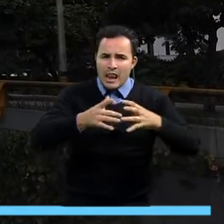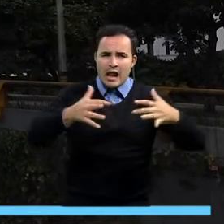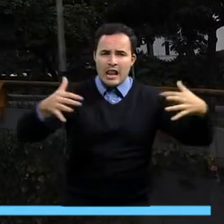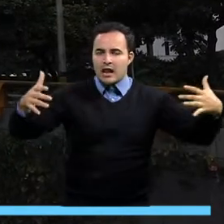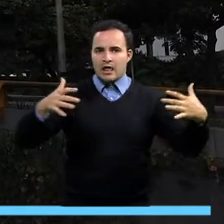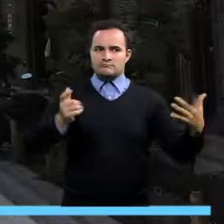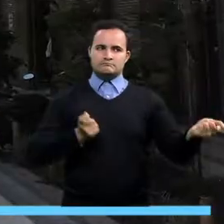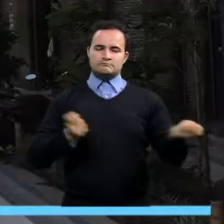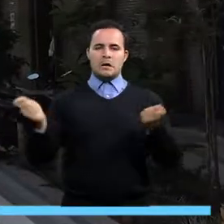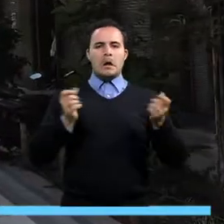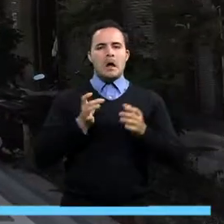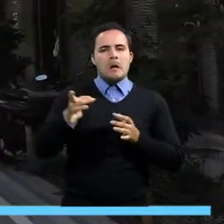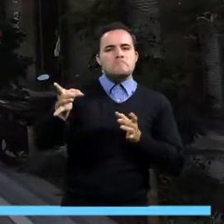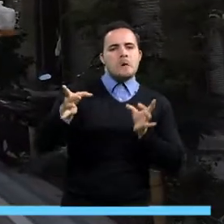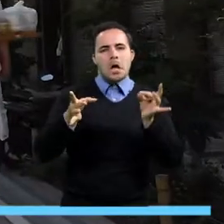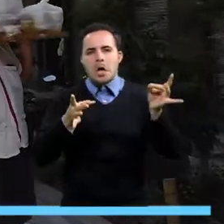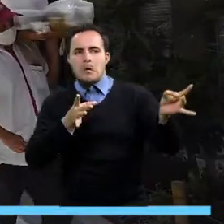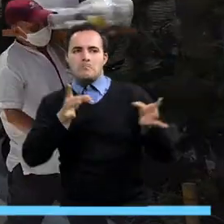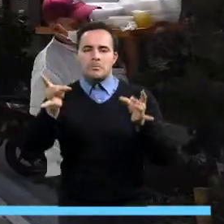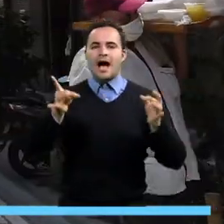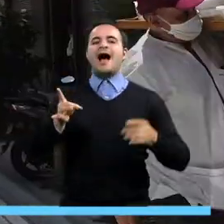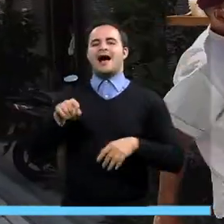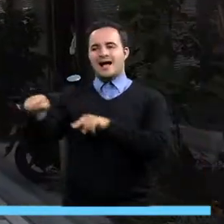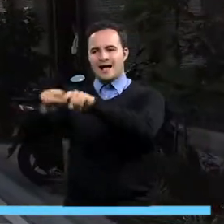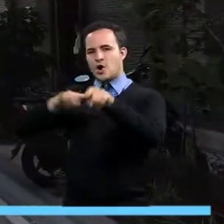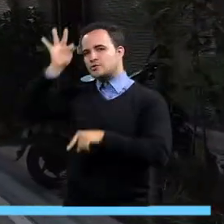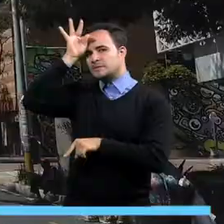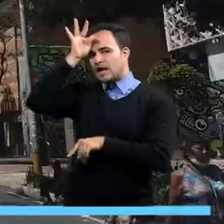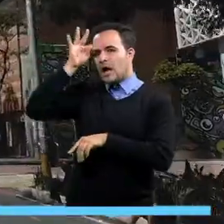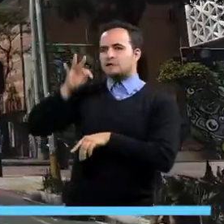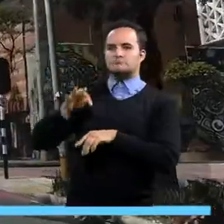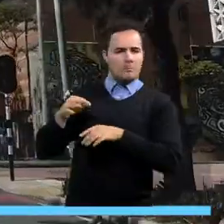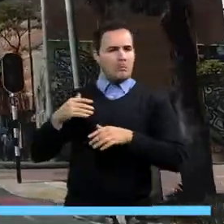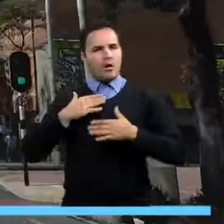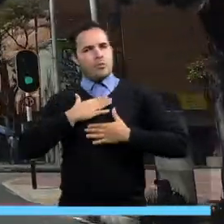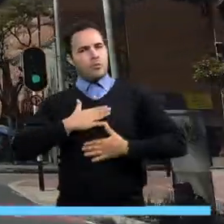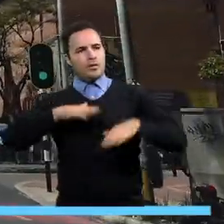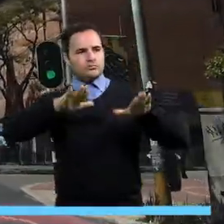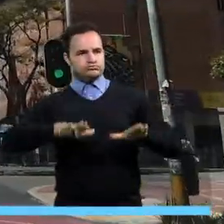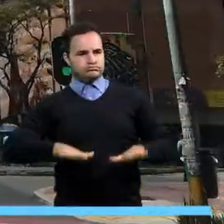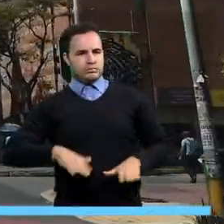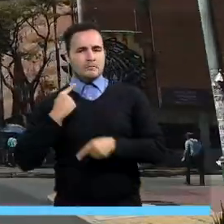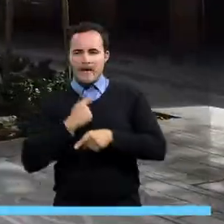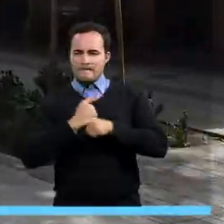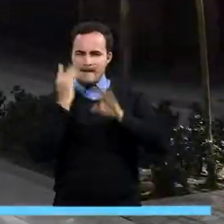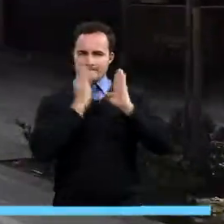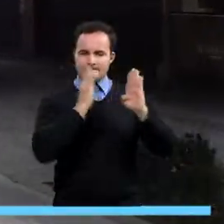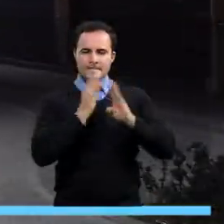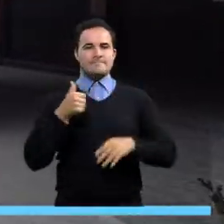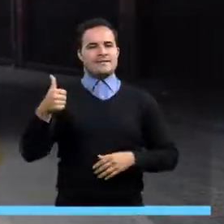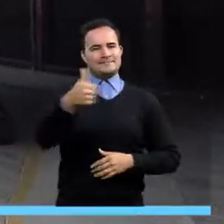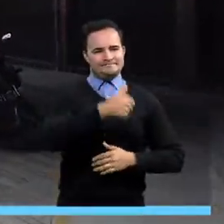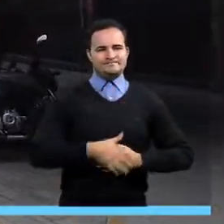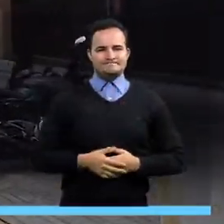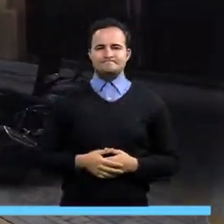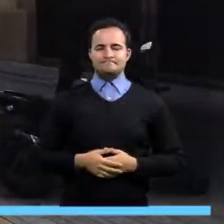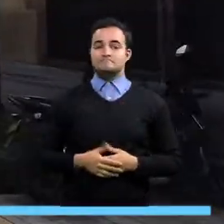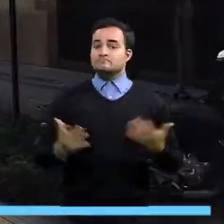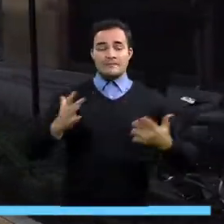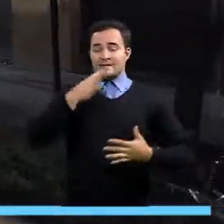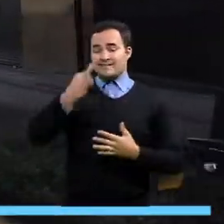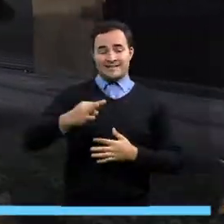el aumento desmesurado de casos de contagio y ha permitido que las instituciones de salud continúen prestando sus servicios de manera